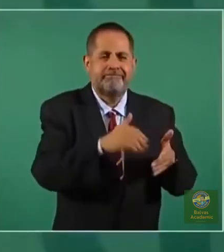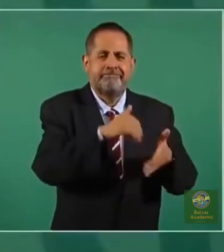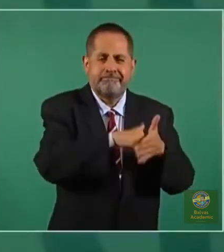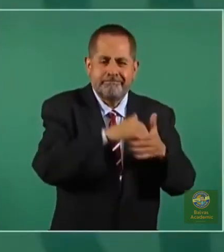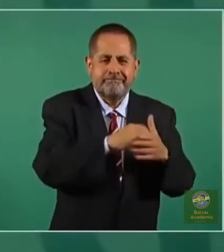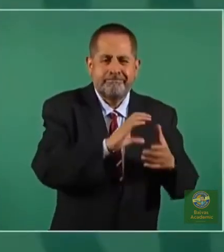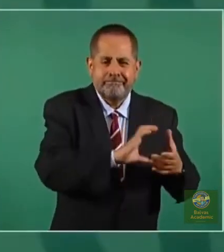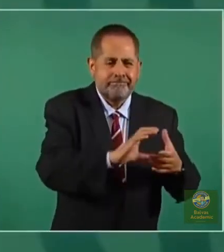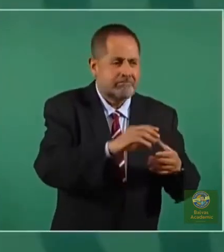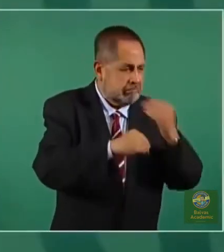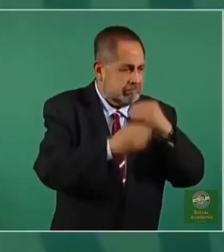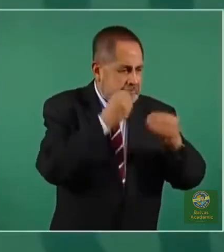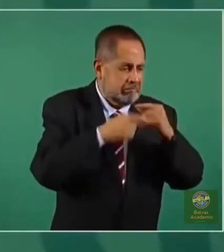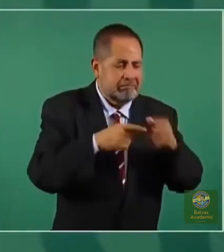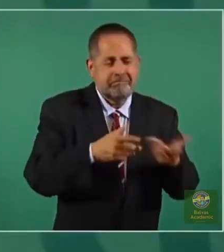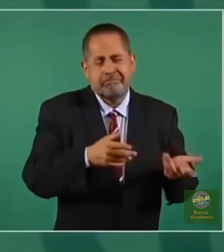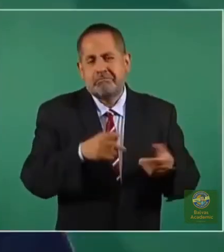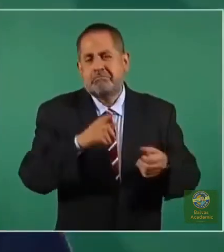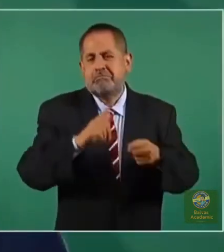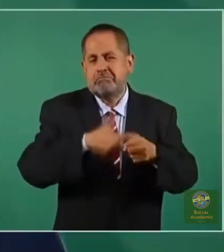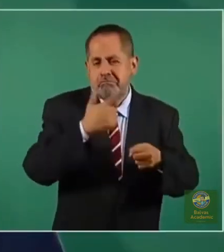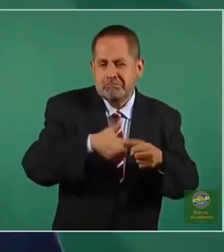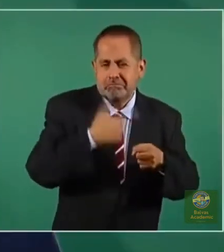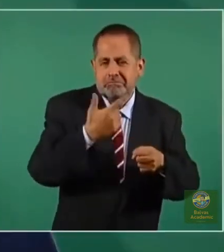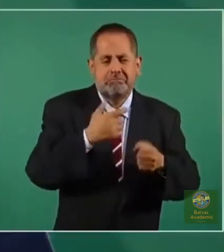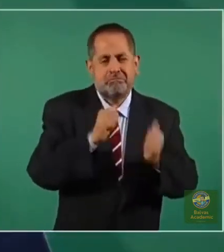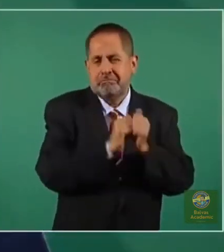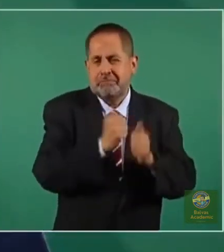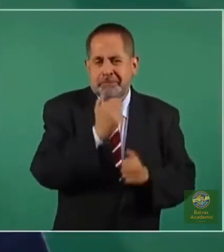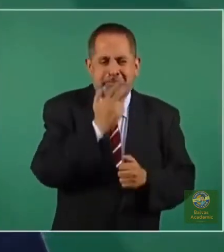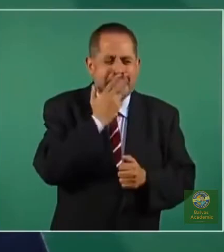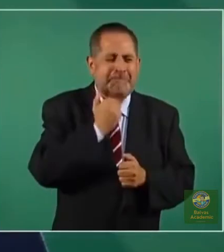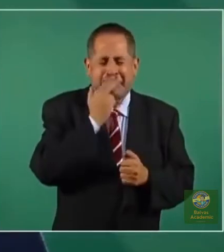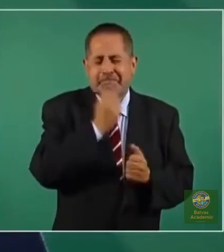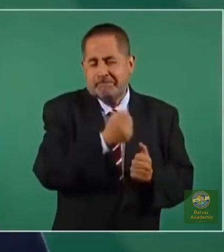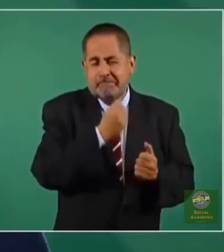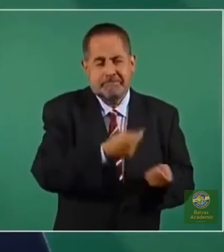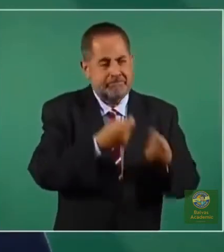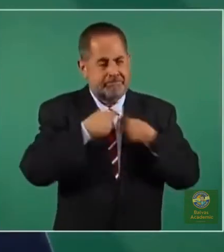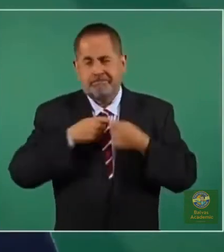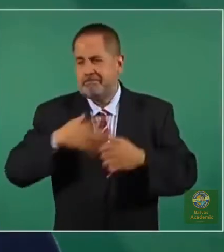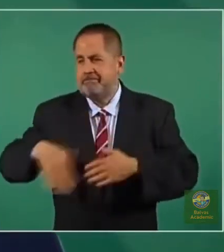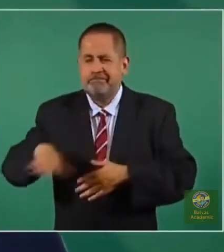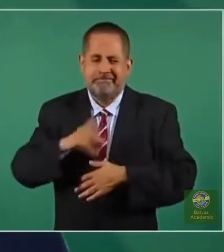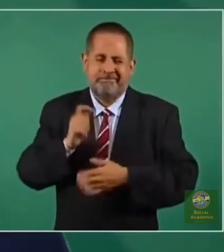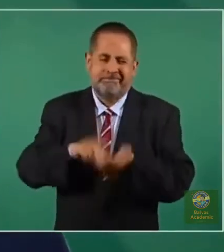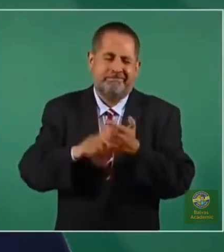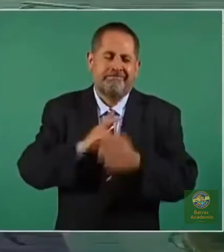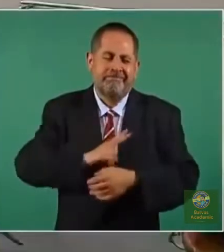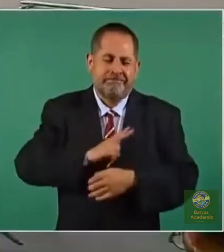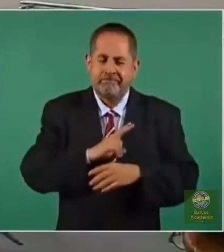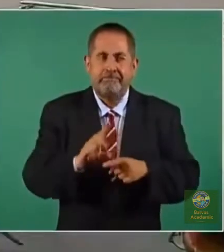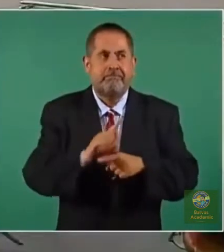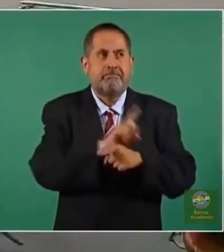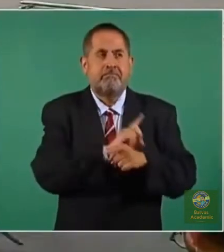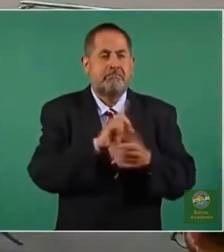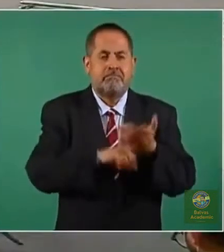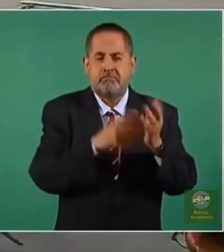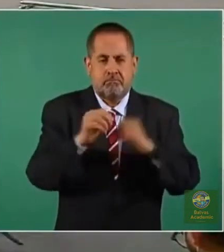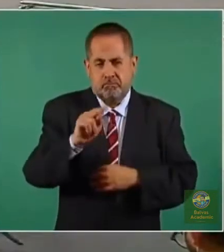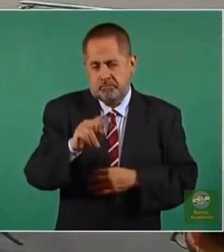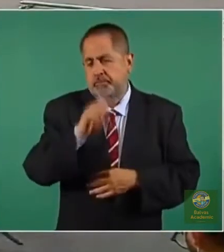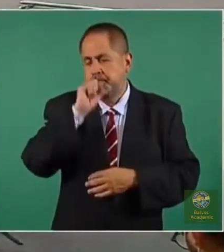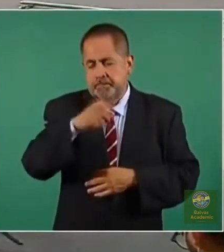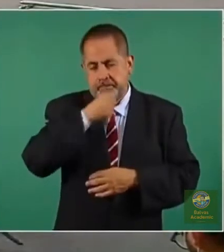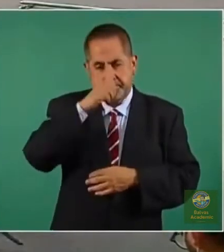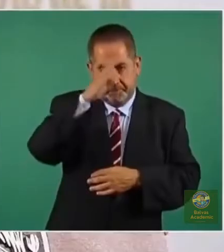procesados y ultraprocesados, como las bebidas azucaradas que han envenenado a la población mexicana desde los años 80, también los